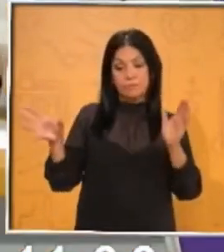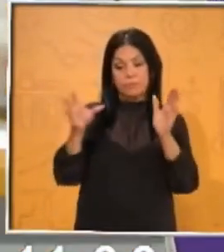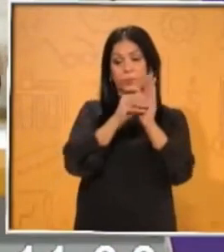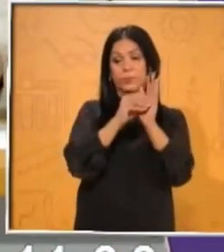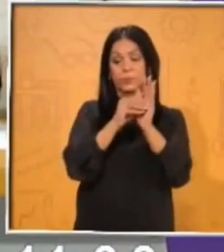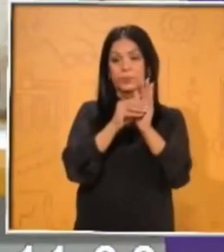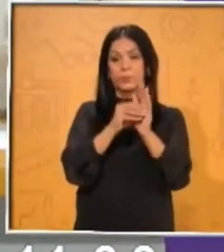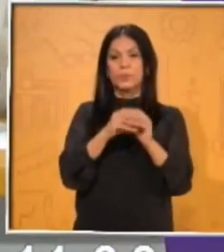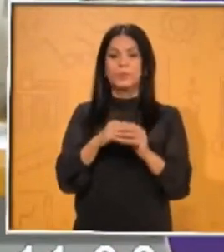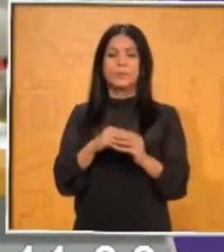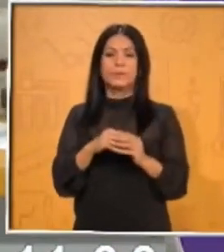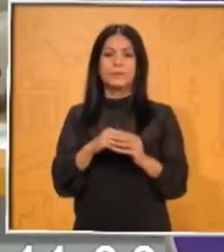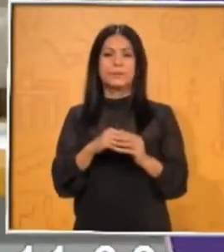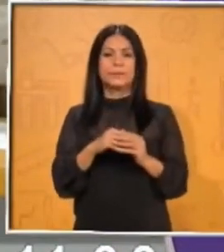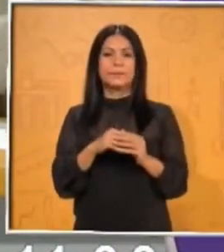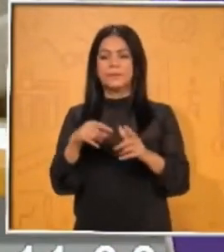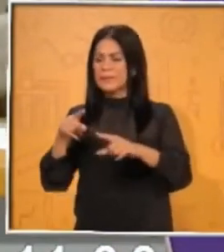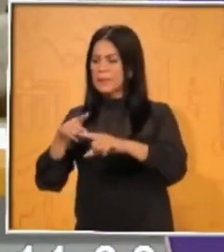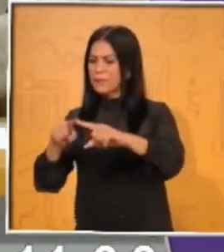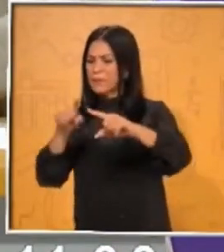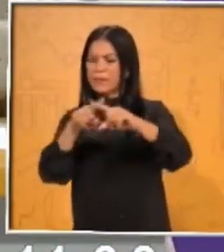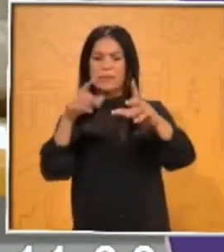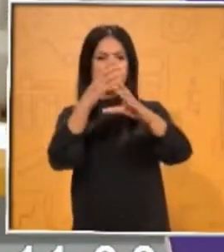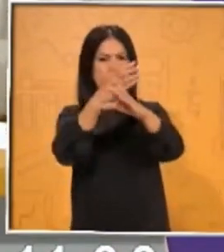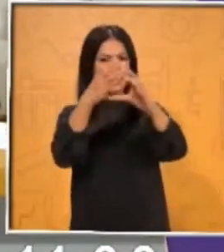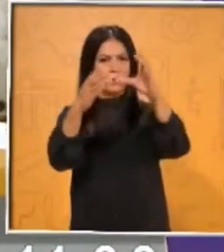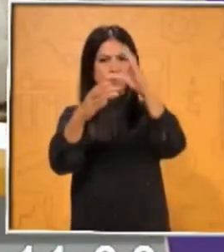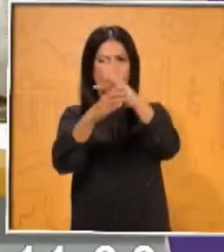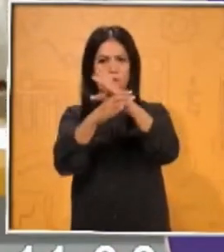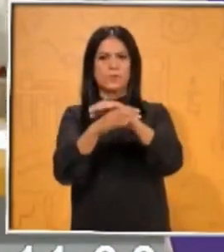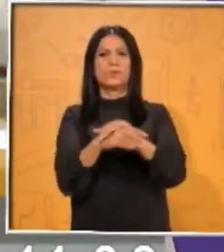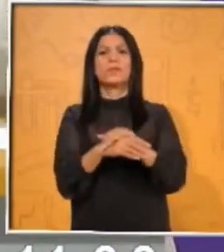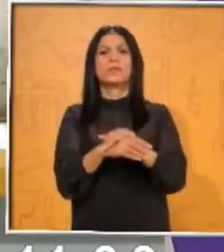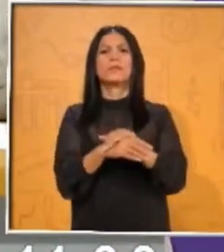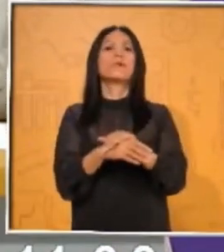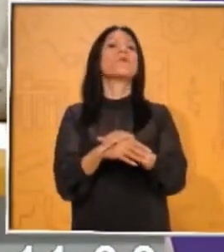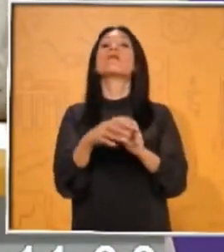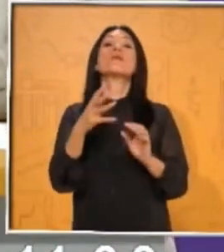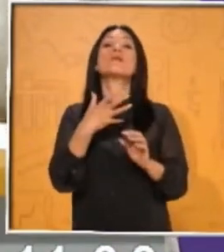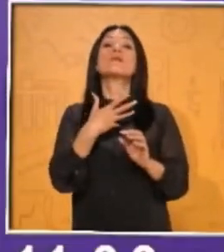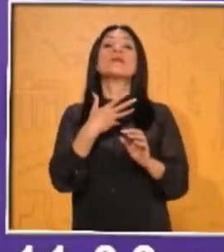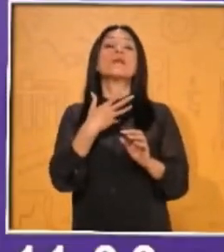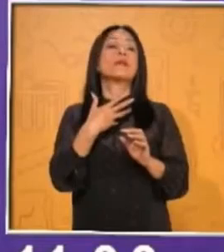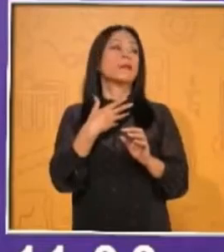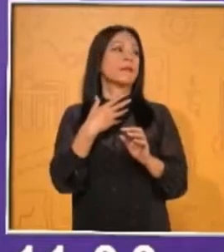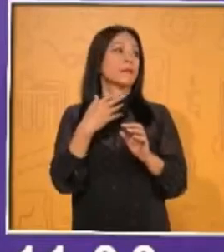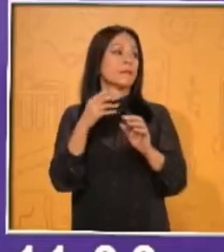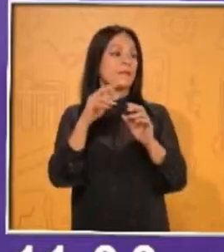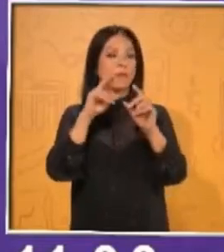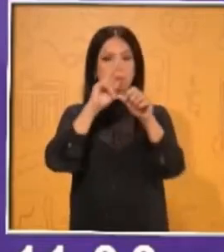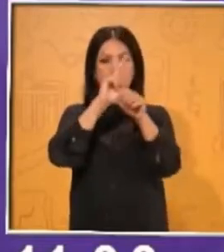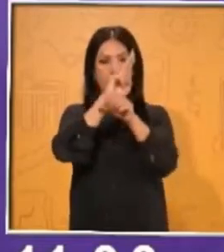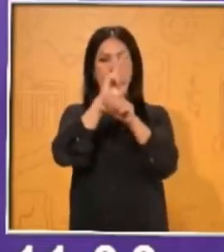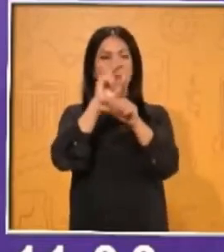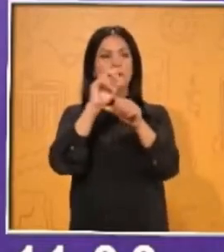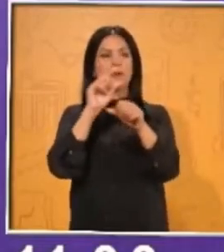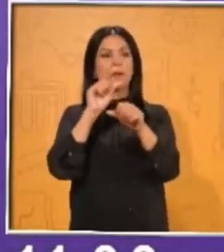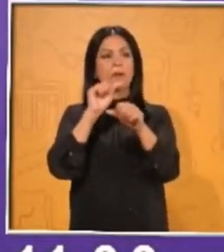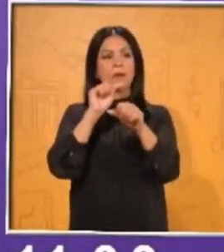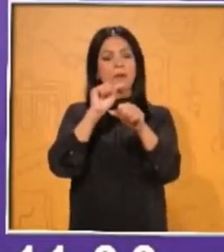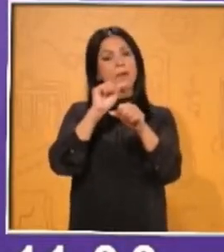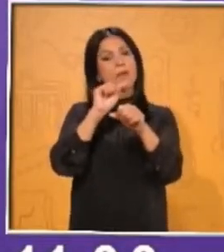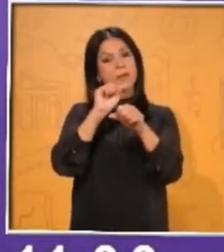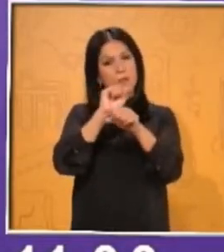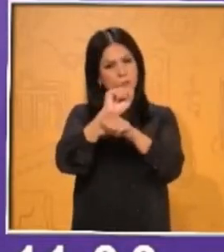Normalmente, pues lo que es polo norte y polo sur, sí son adheridos. Cuando son el mismo polo, por ejemplo, norte y norte, no son